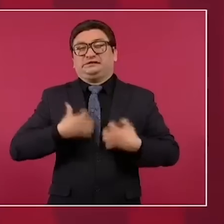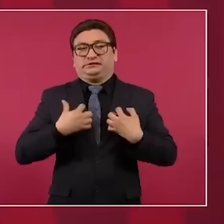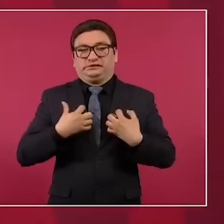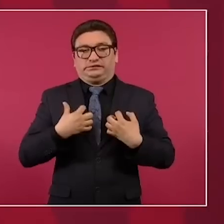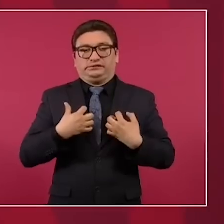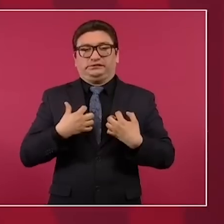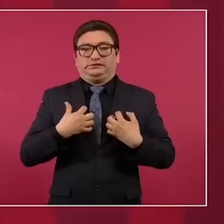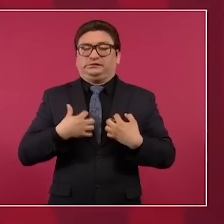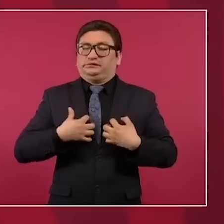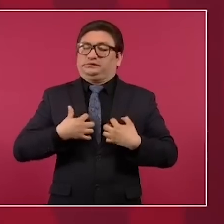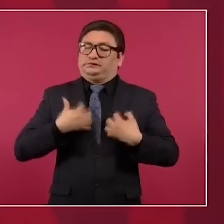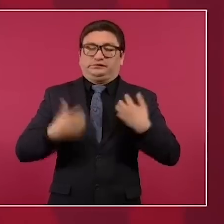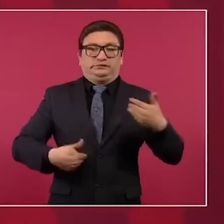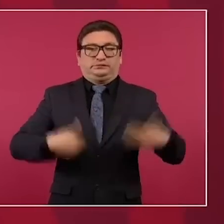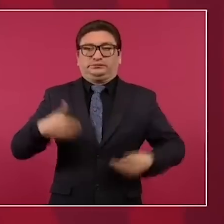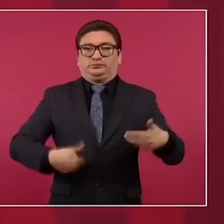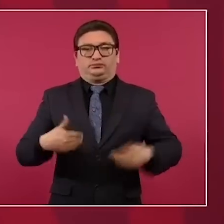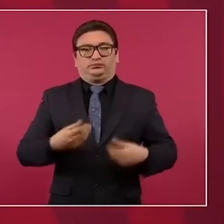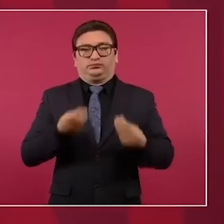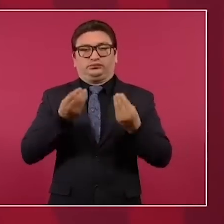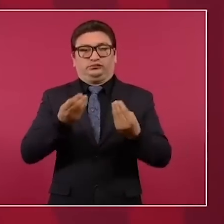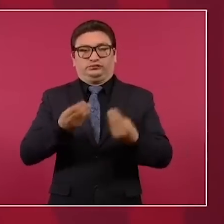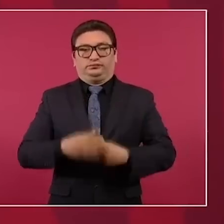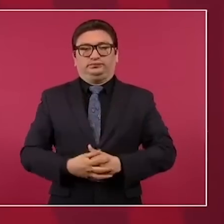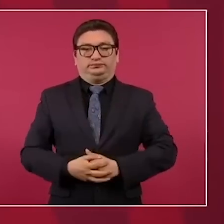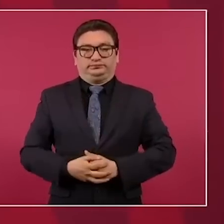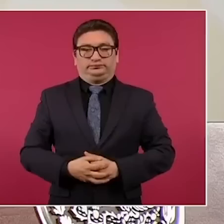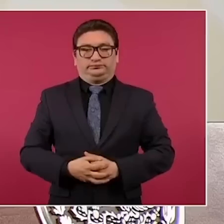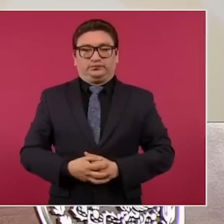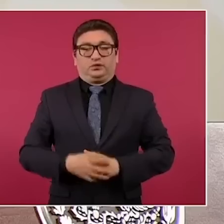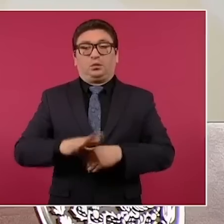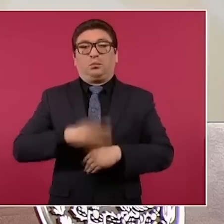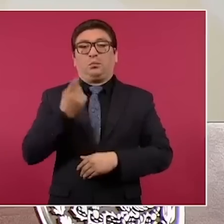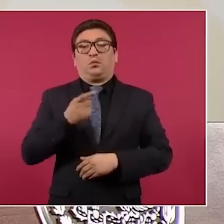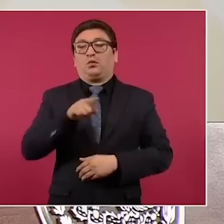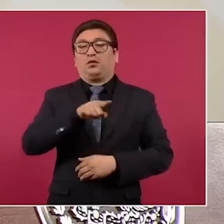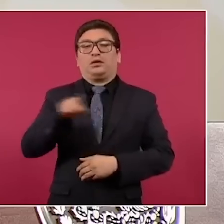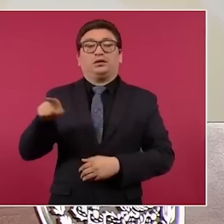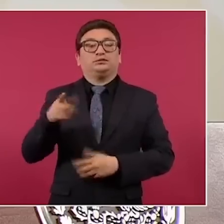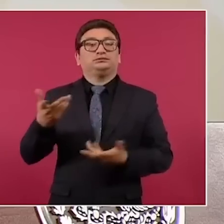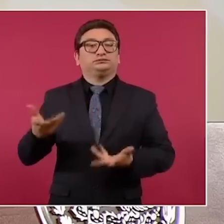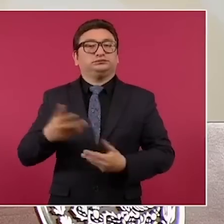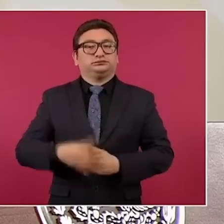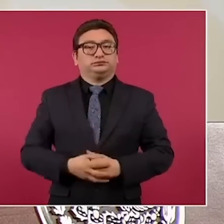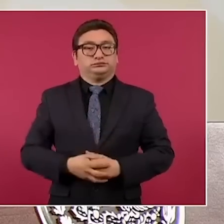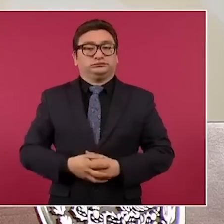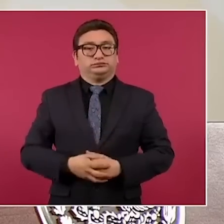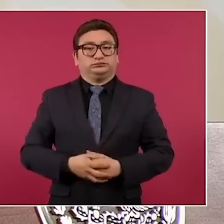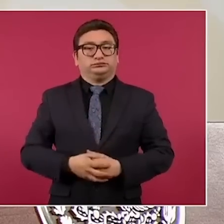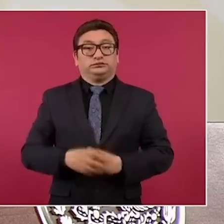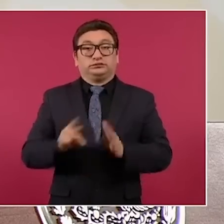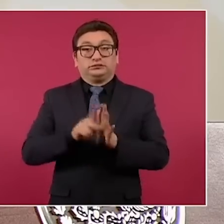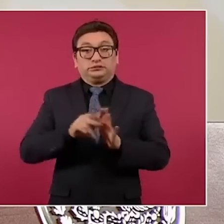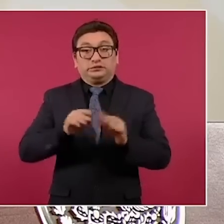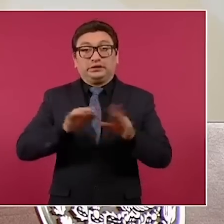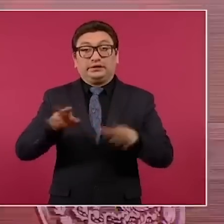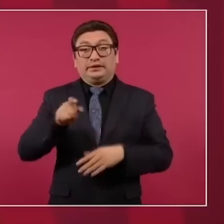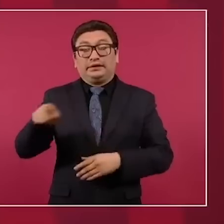les molesta muchísimo, porque ellos no